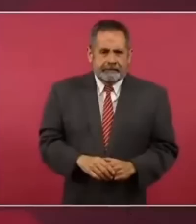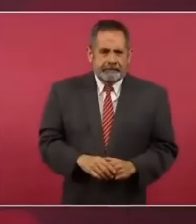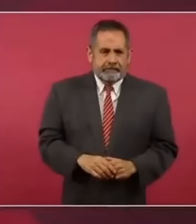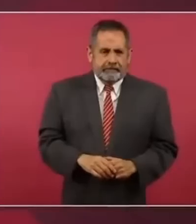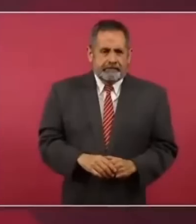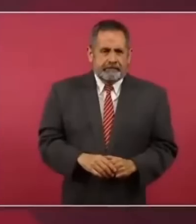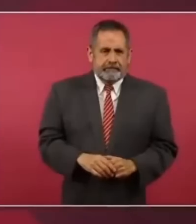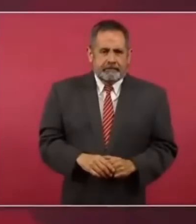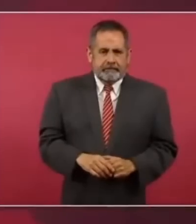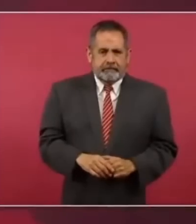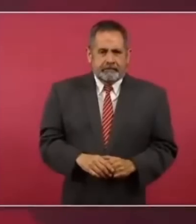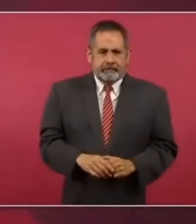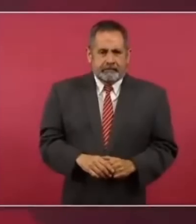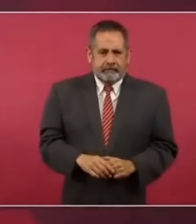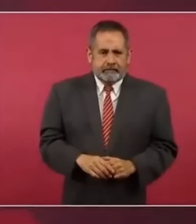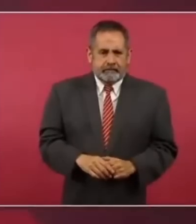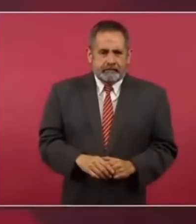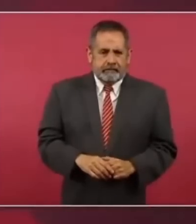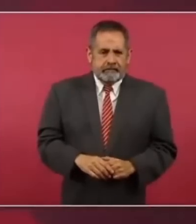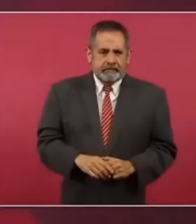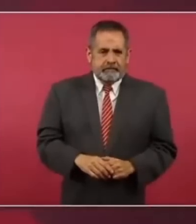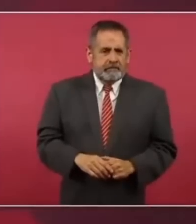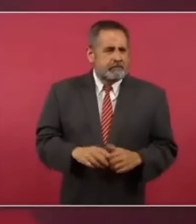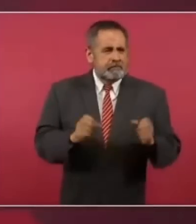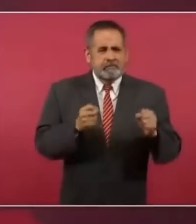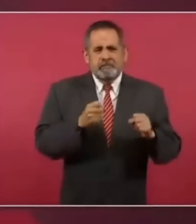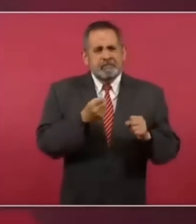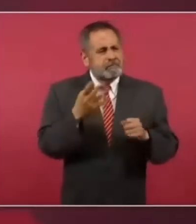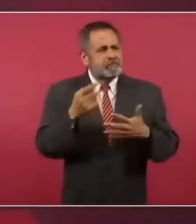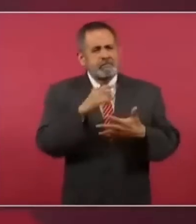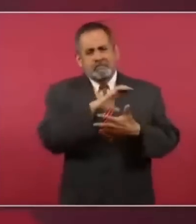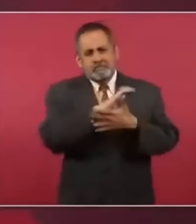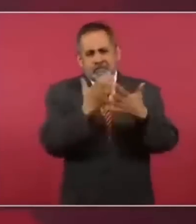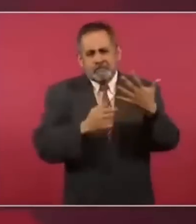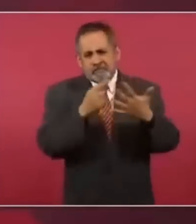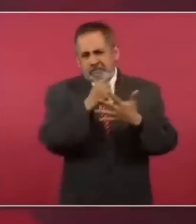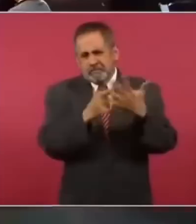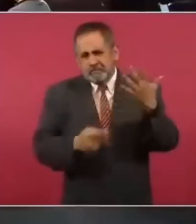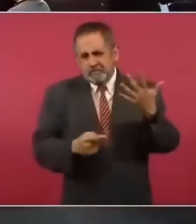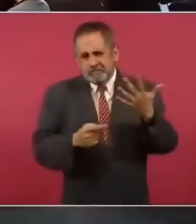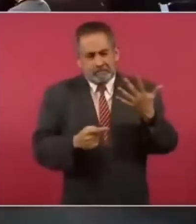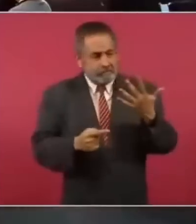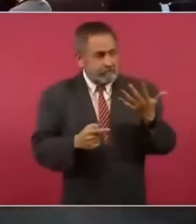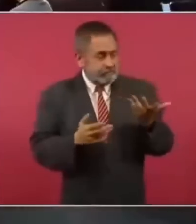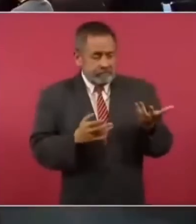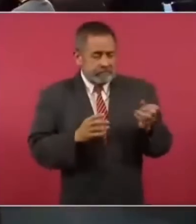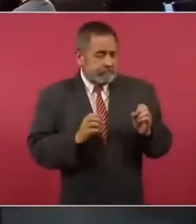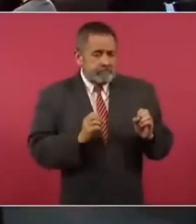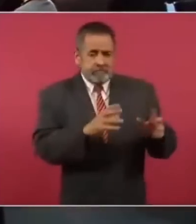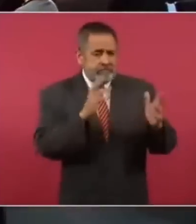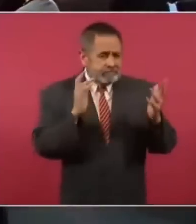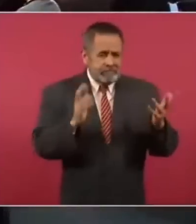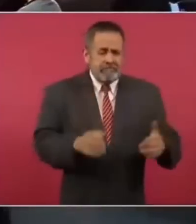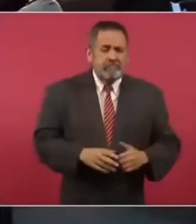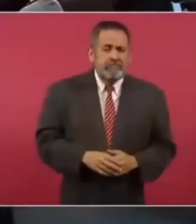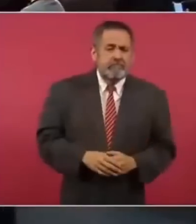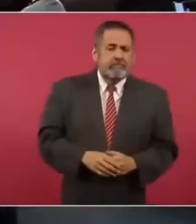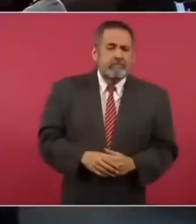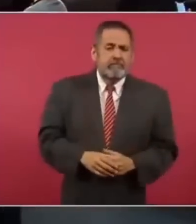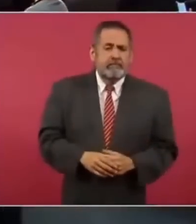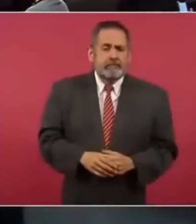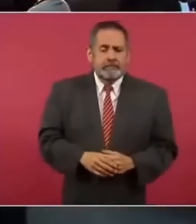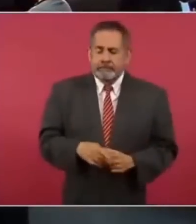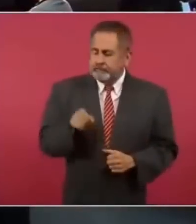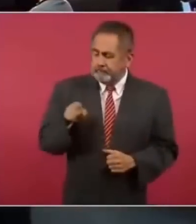y muchos otros pero esto es un